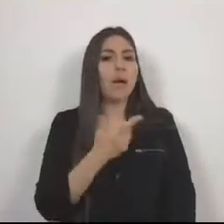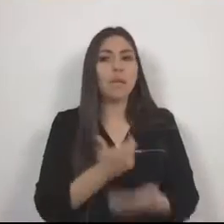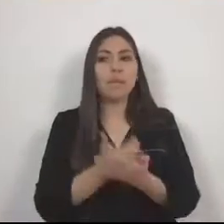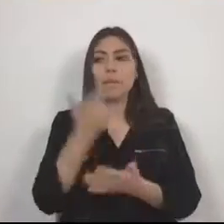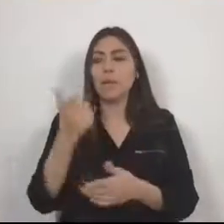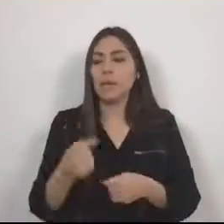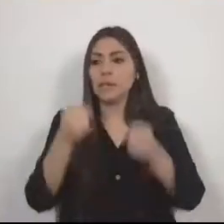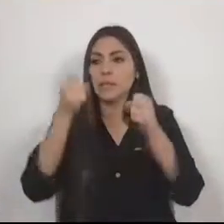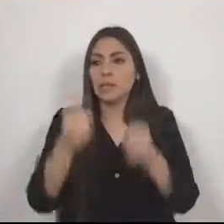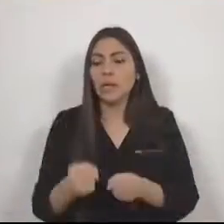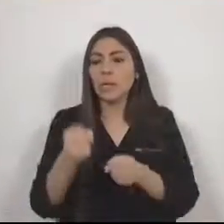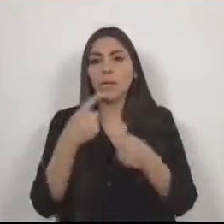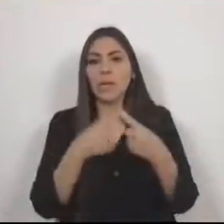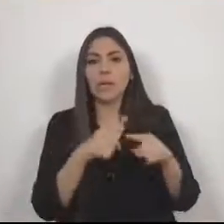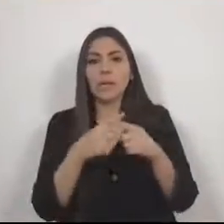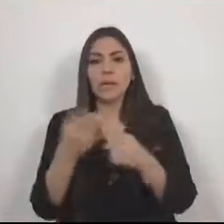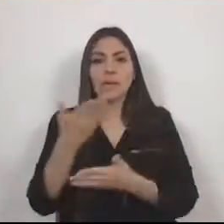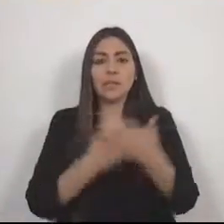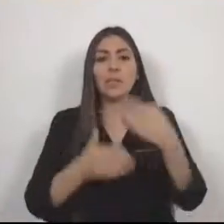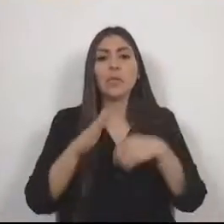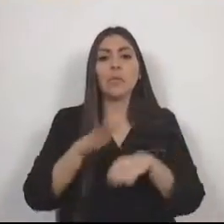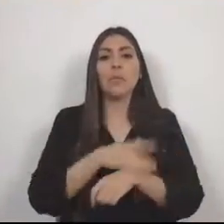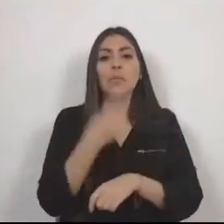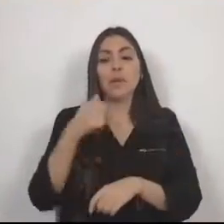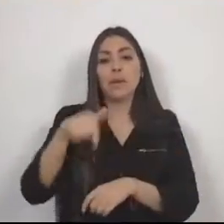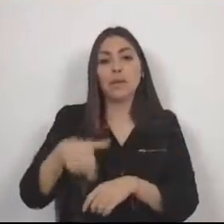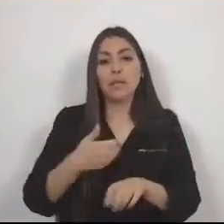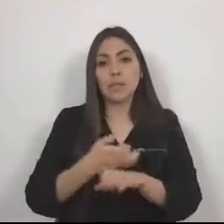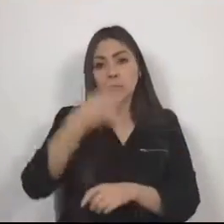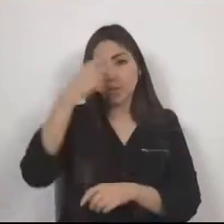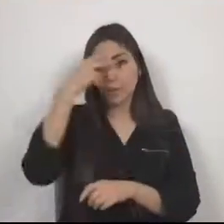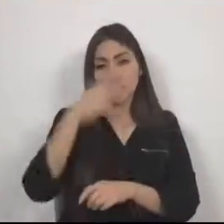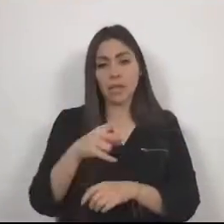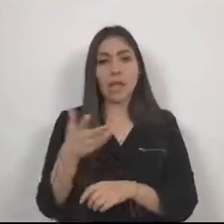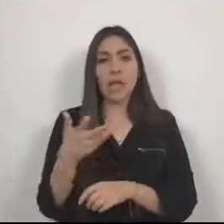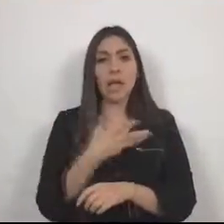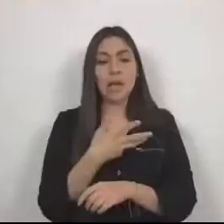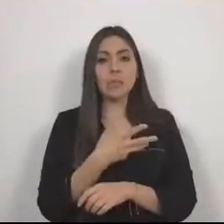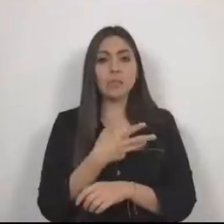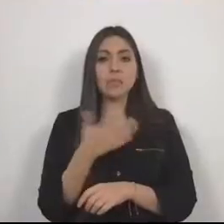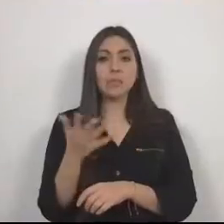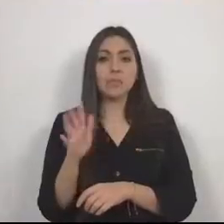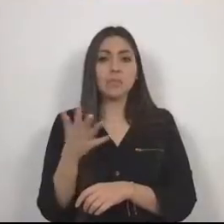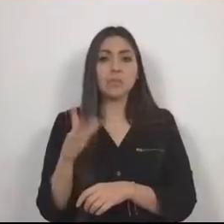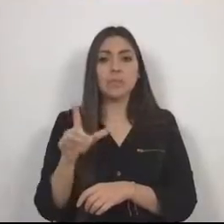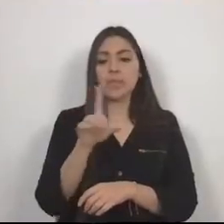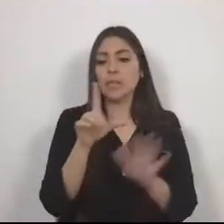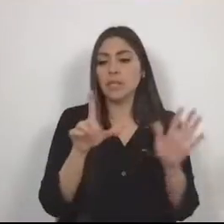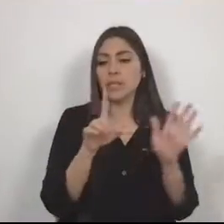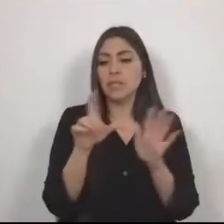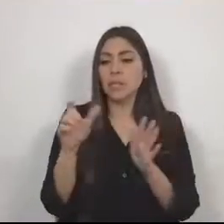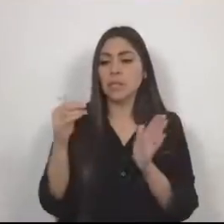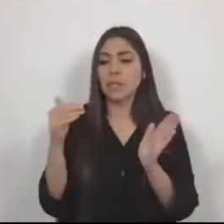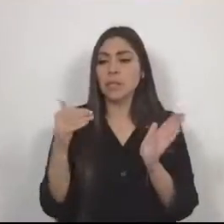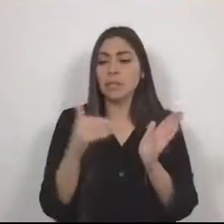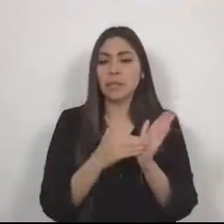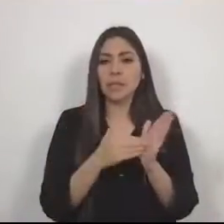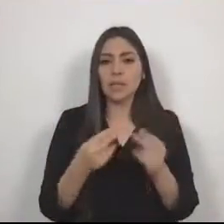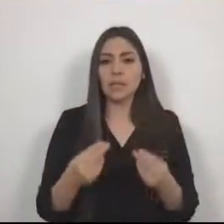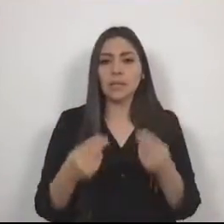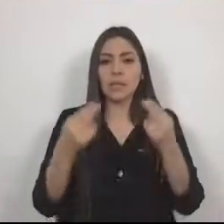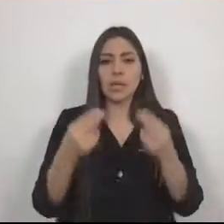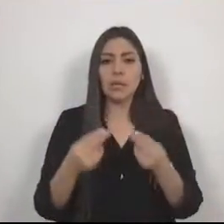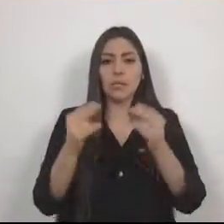presta. Pues en el Estado de México existen alrededor de 700 mil pequeñas y medianas empresas.